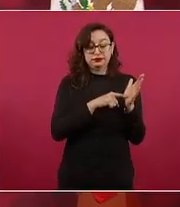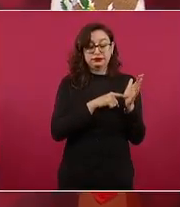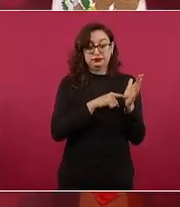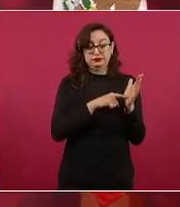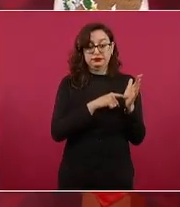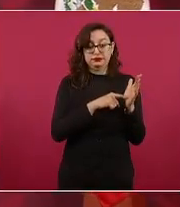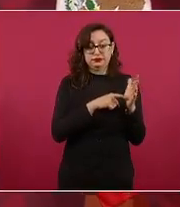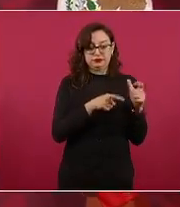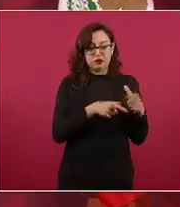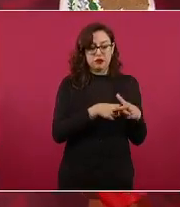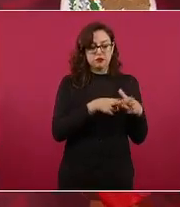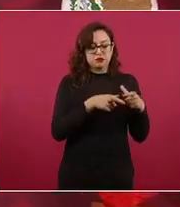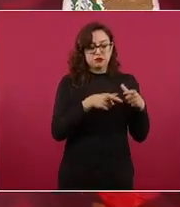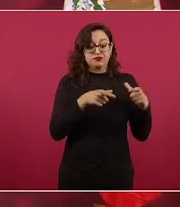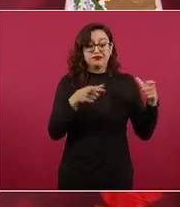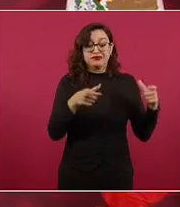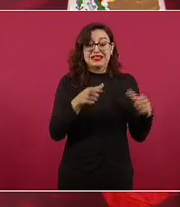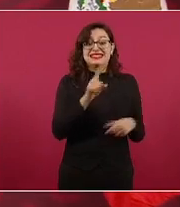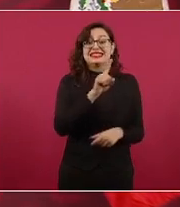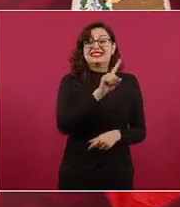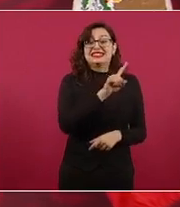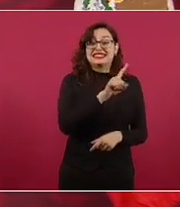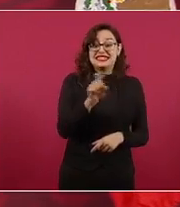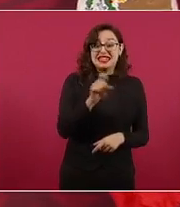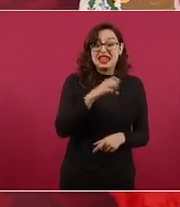con tasas de crecimiento